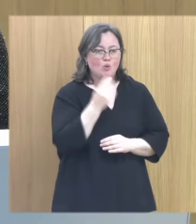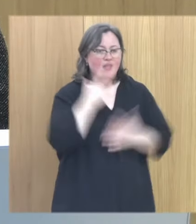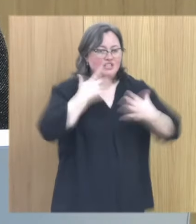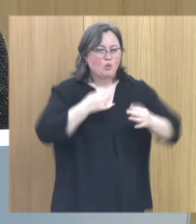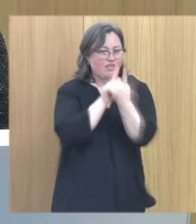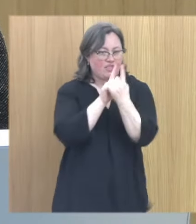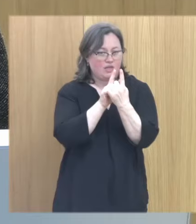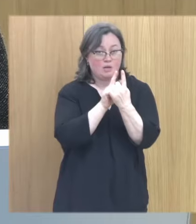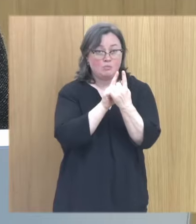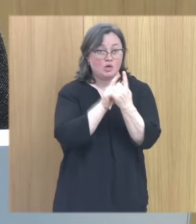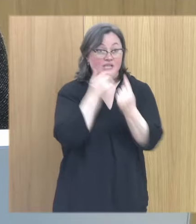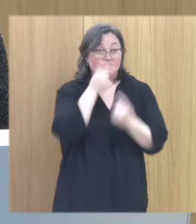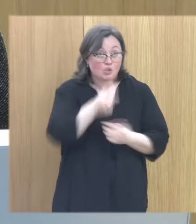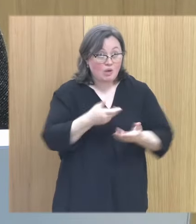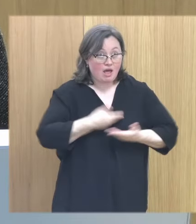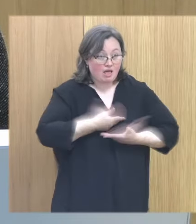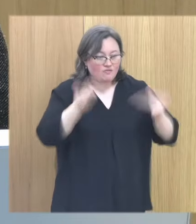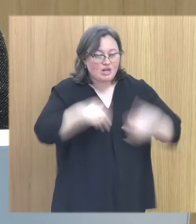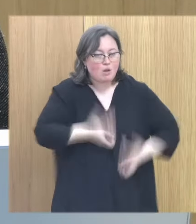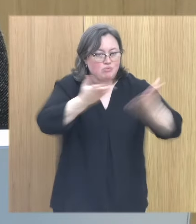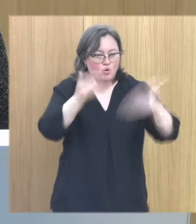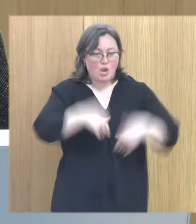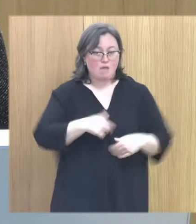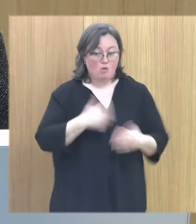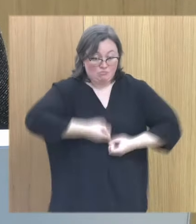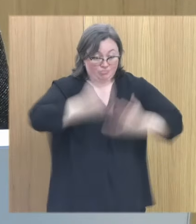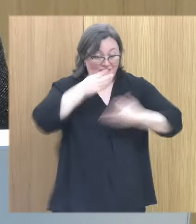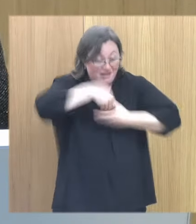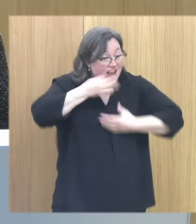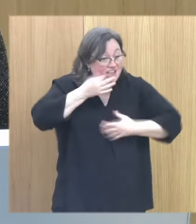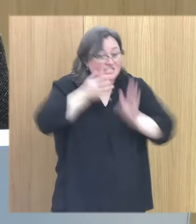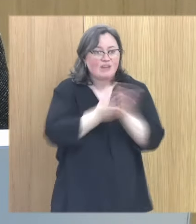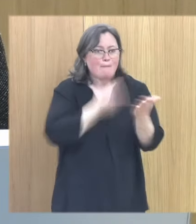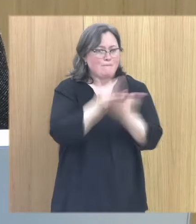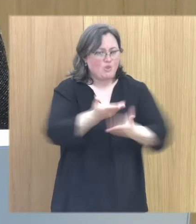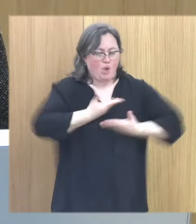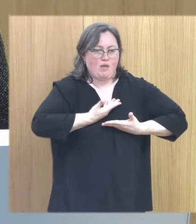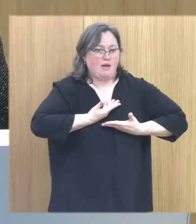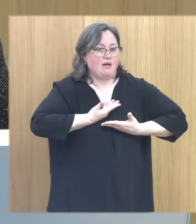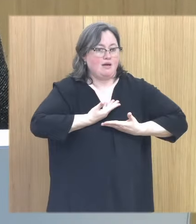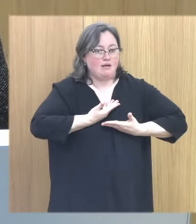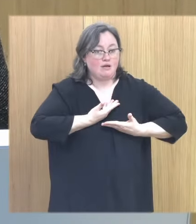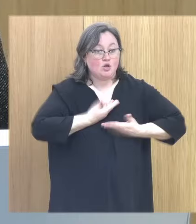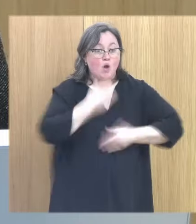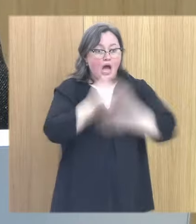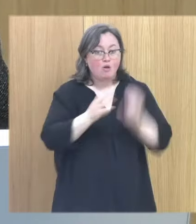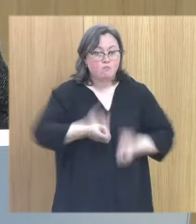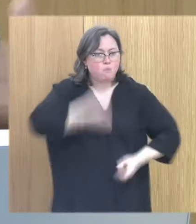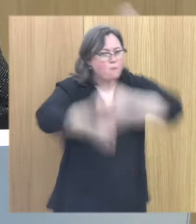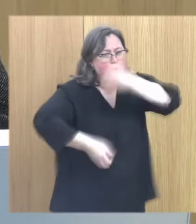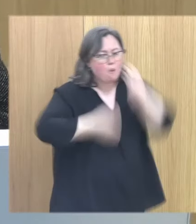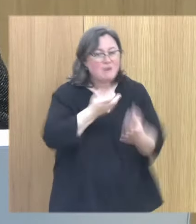porque si no no hago la externalización porque la externalización en el fondo es una petición de ayuda lo que hago externalizando